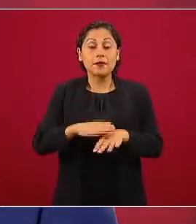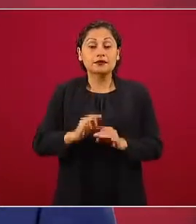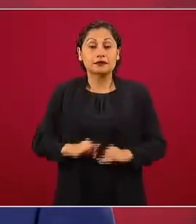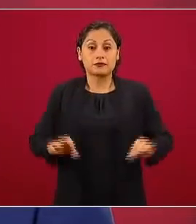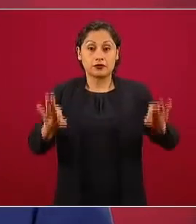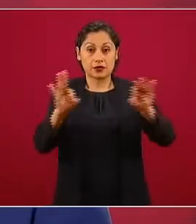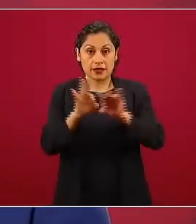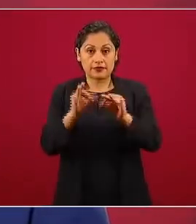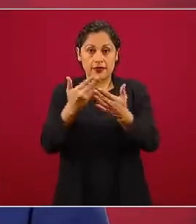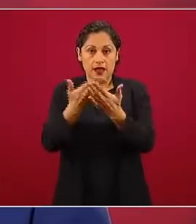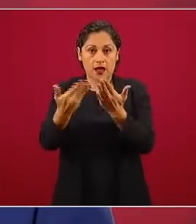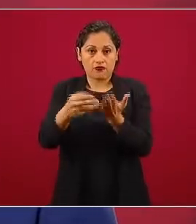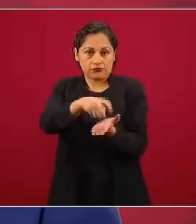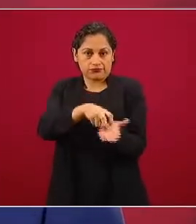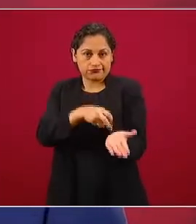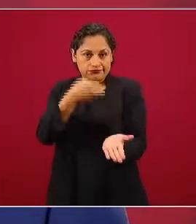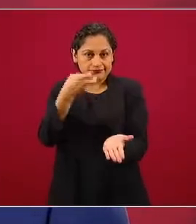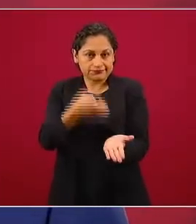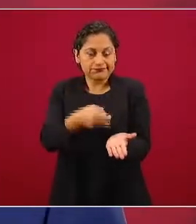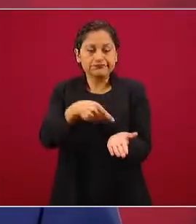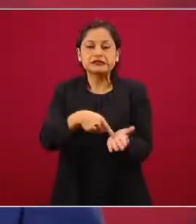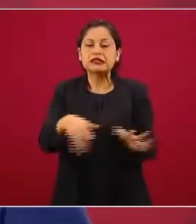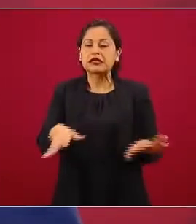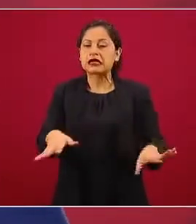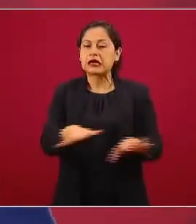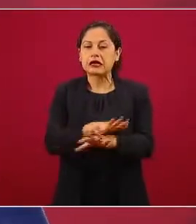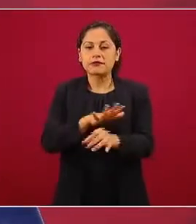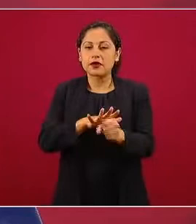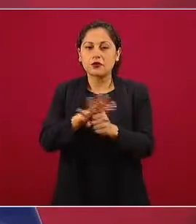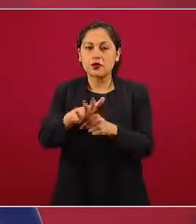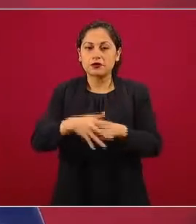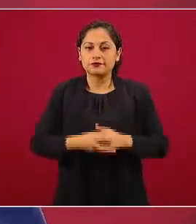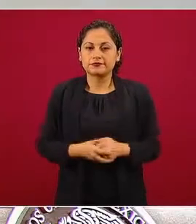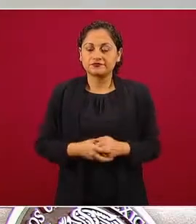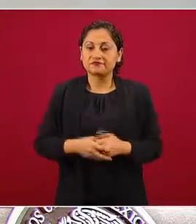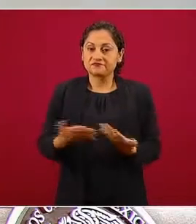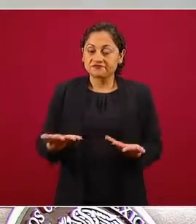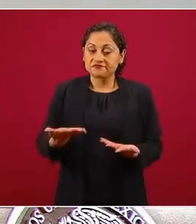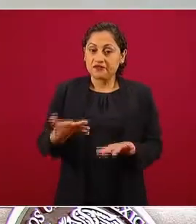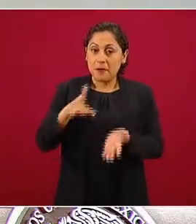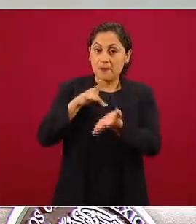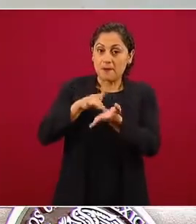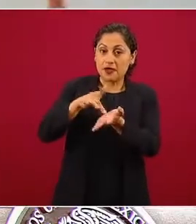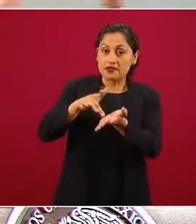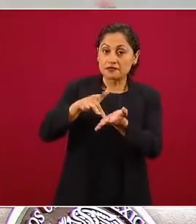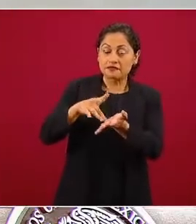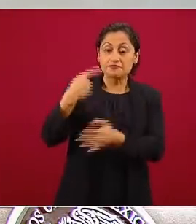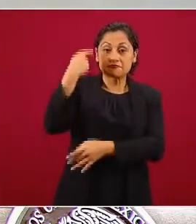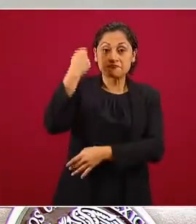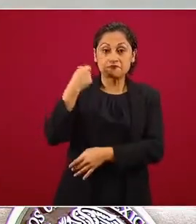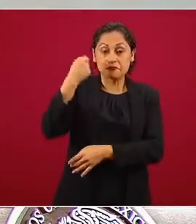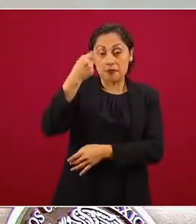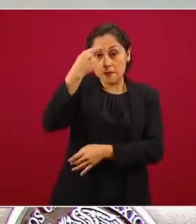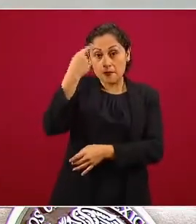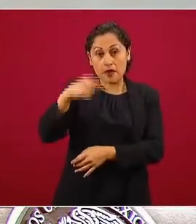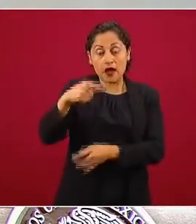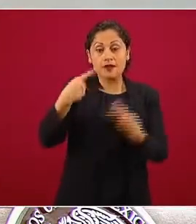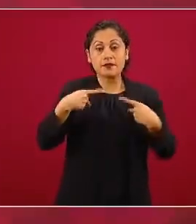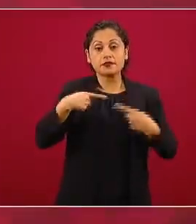es la pensión de adultos mayores. Esto es lo que ayuda a compensar